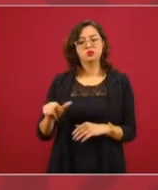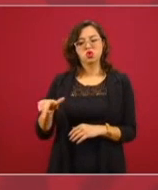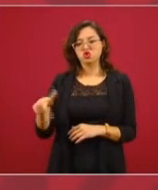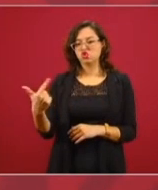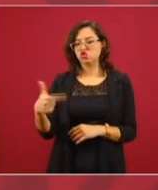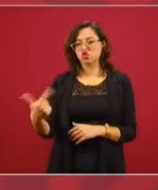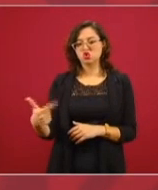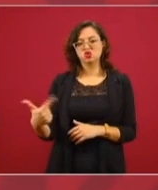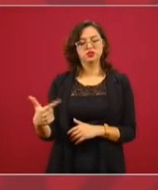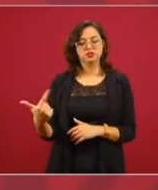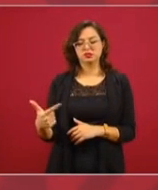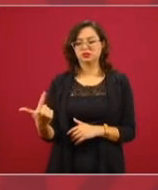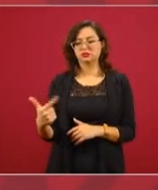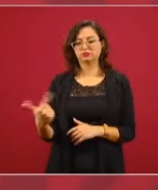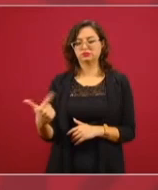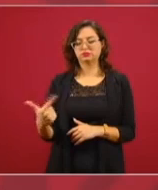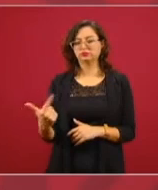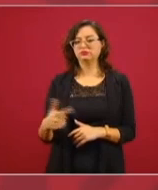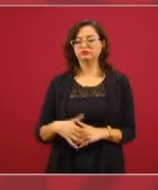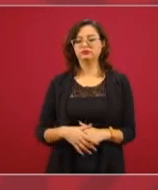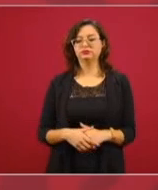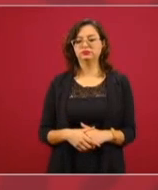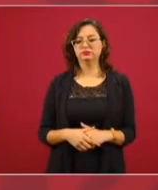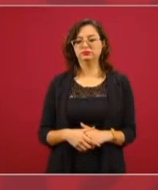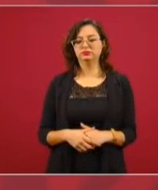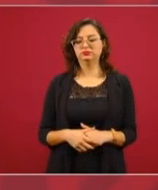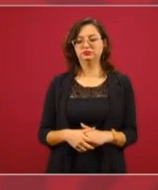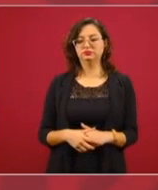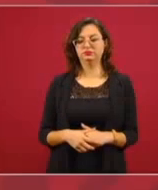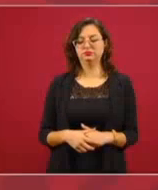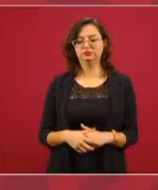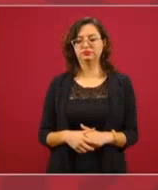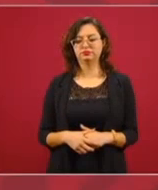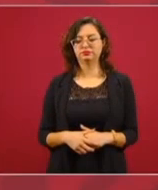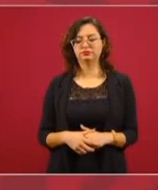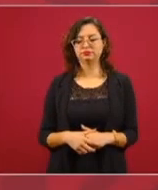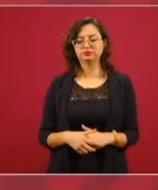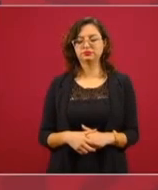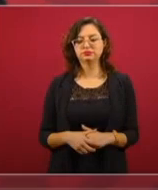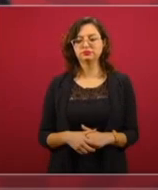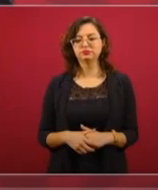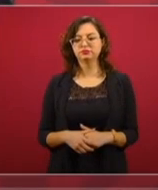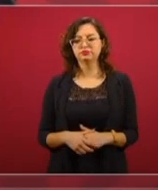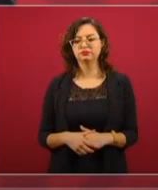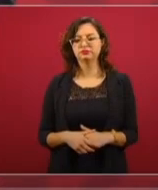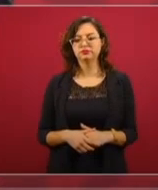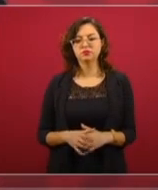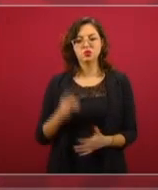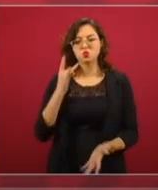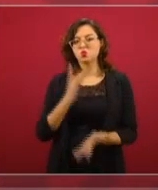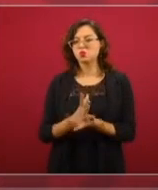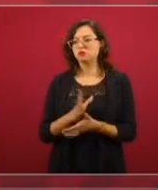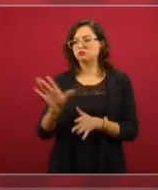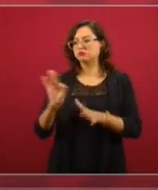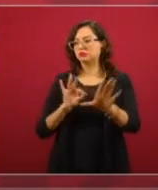informantes,